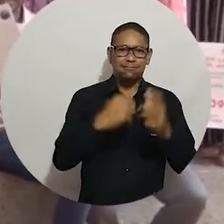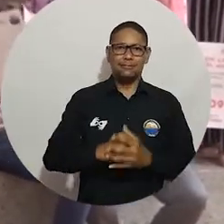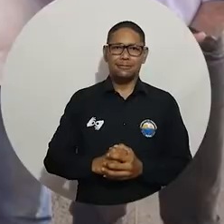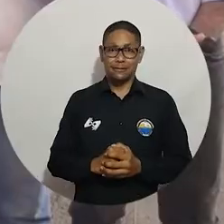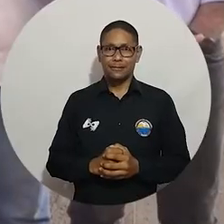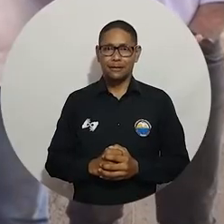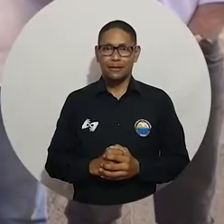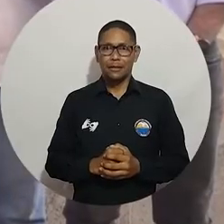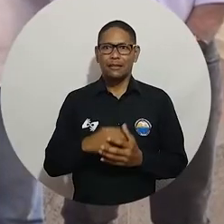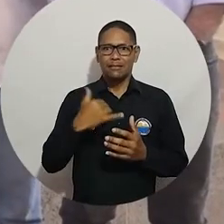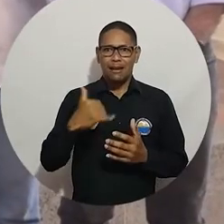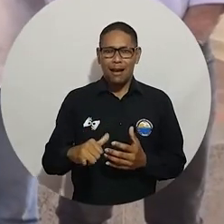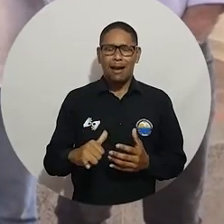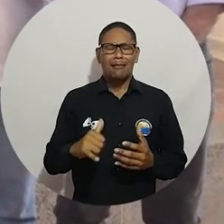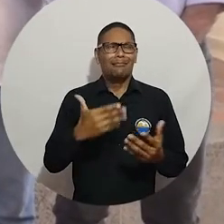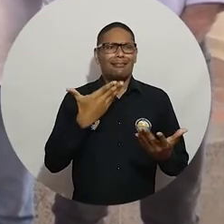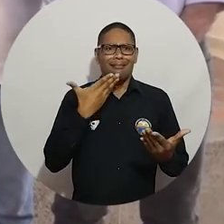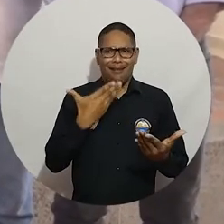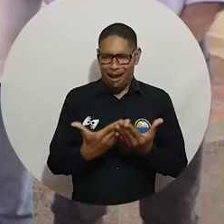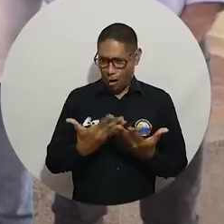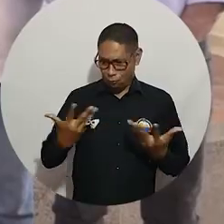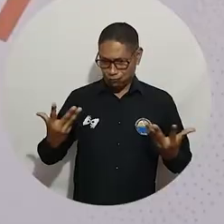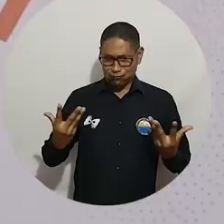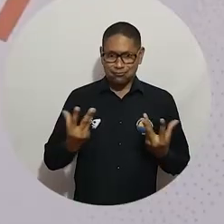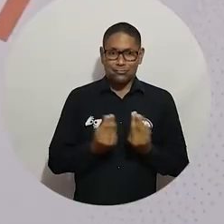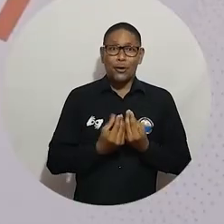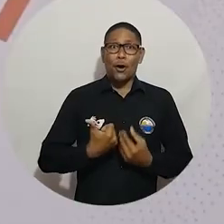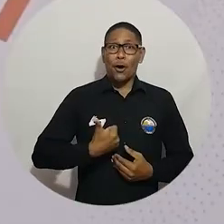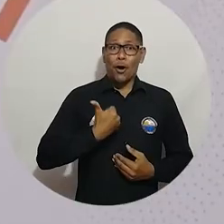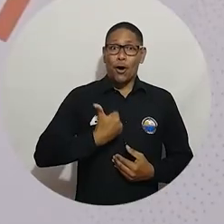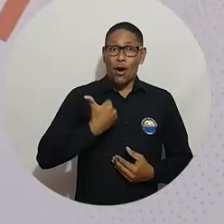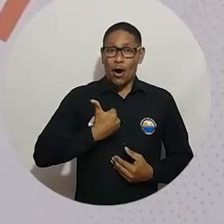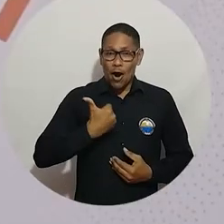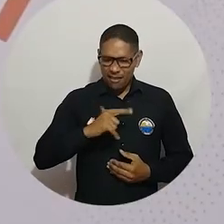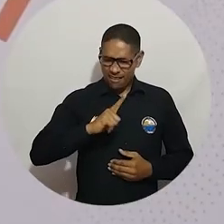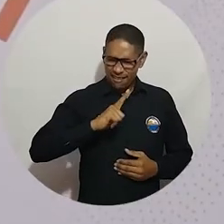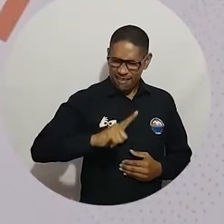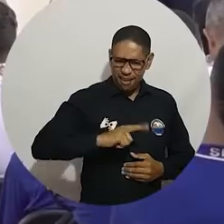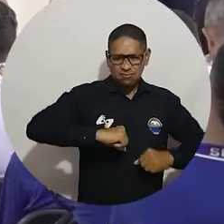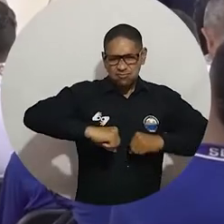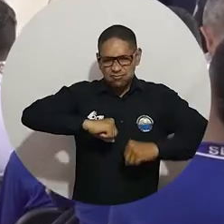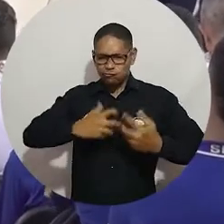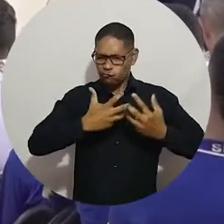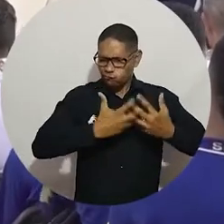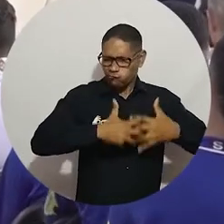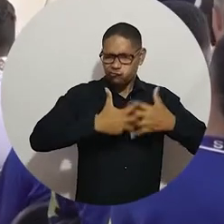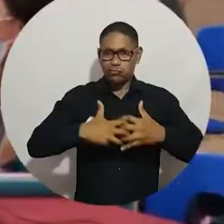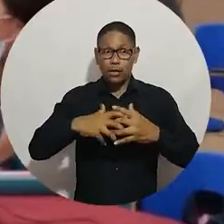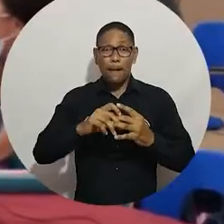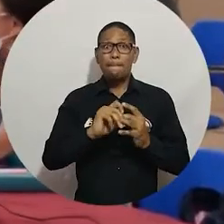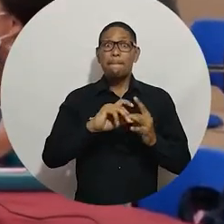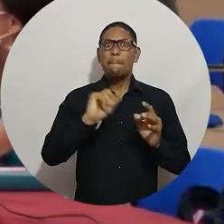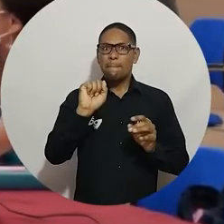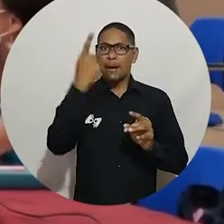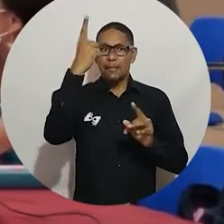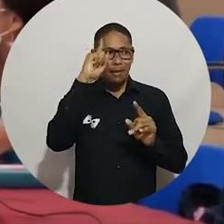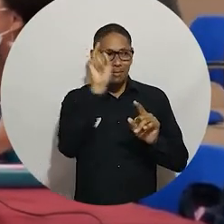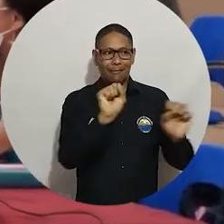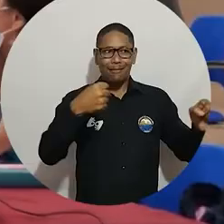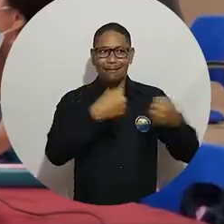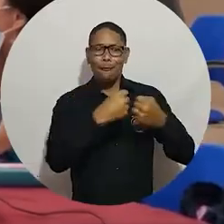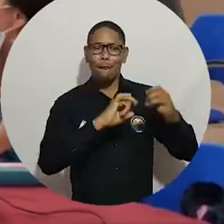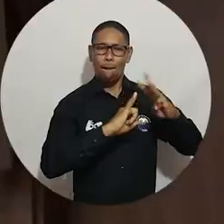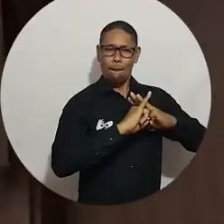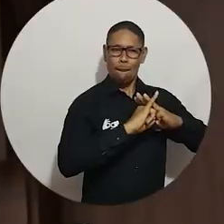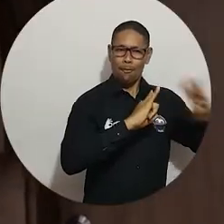beneficiados de la primera alianza entre la Universidad del Magdalena y el Servicio Nacional de Aprendizaje SENA, en el que fueron premiados el interés